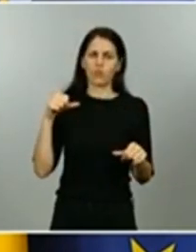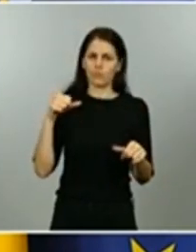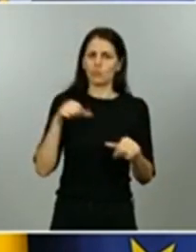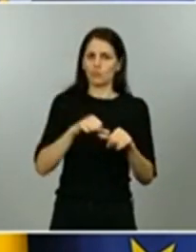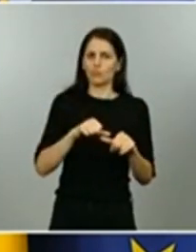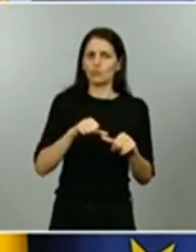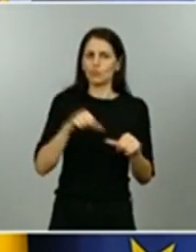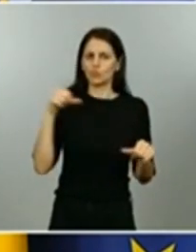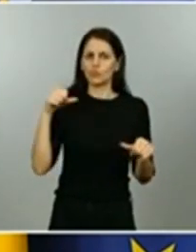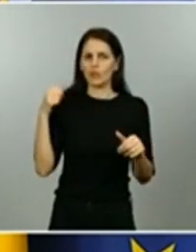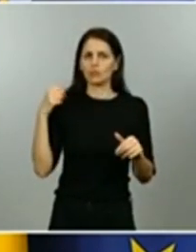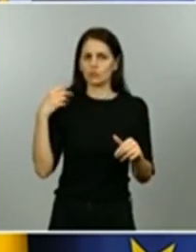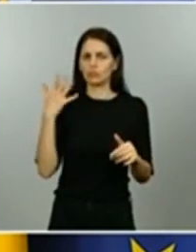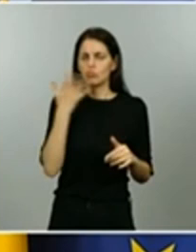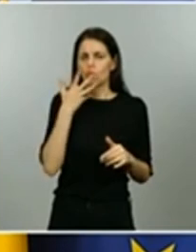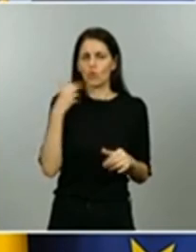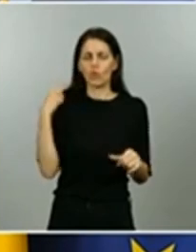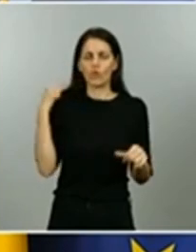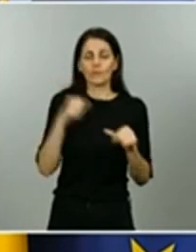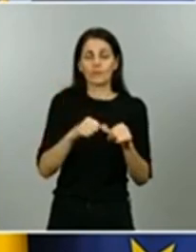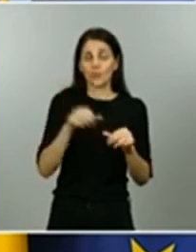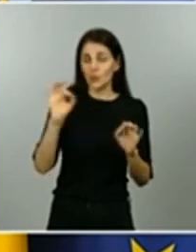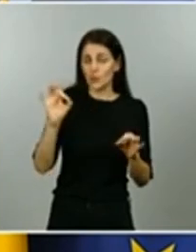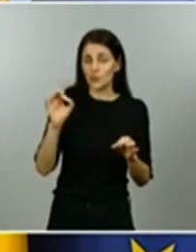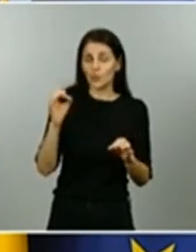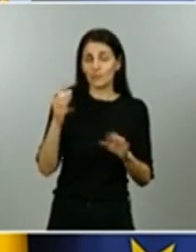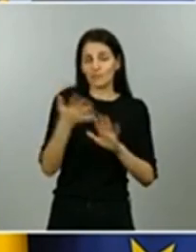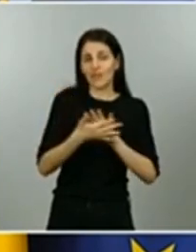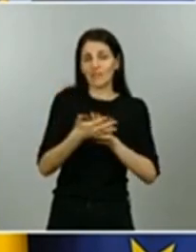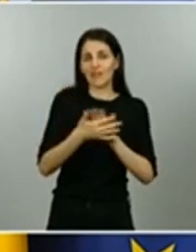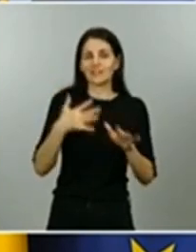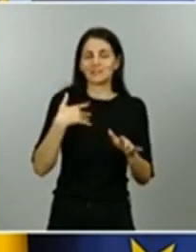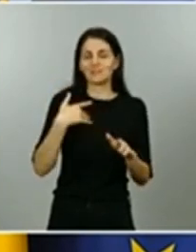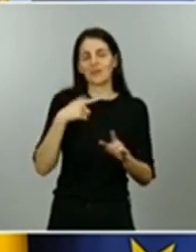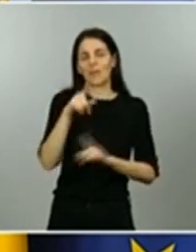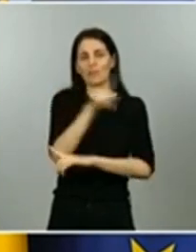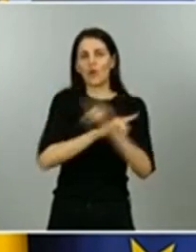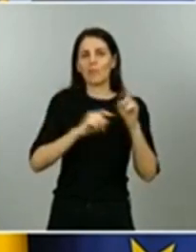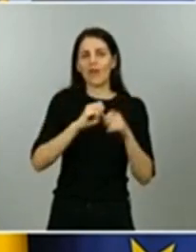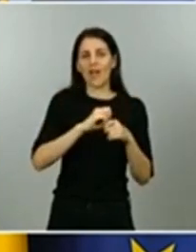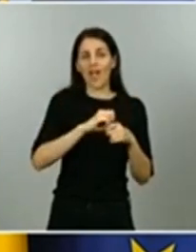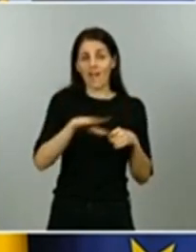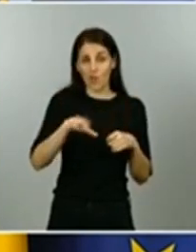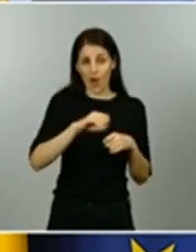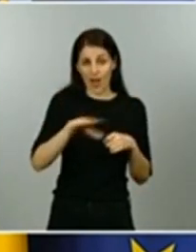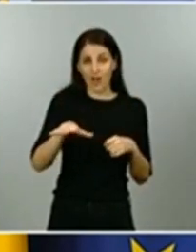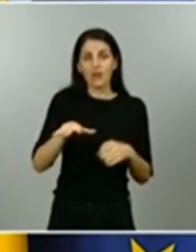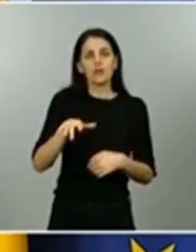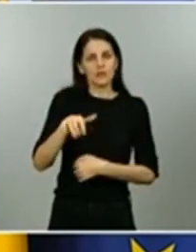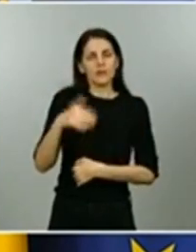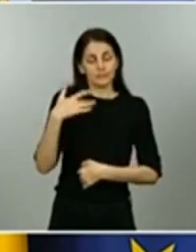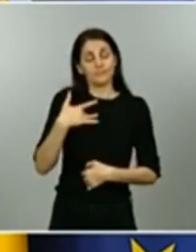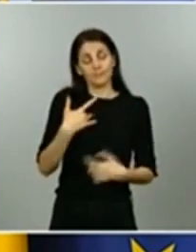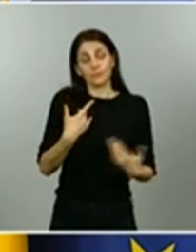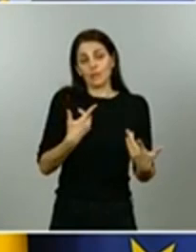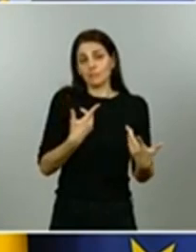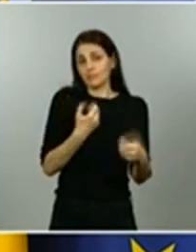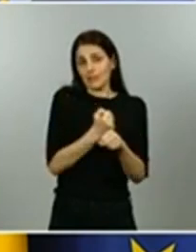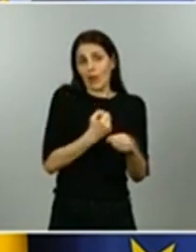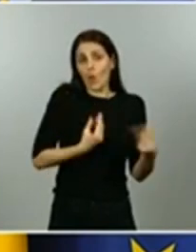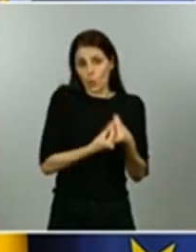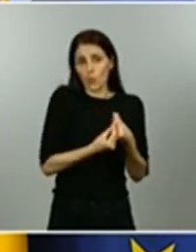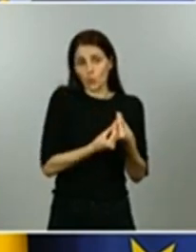mencionado la crisis que vivimos juntos ella y yo durante la la crisis del ébola y este tipo de